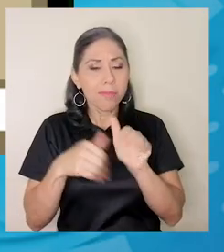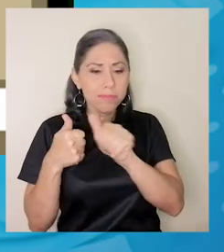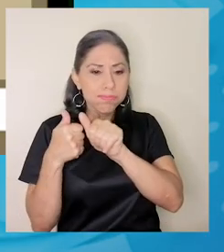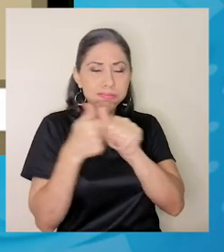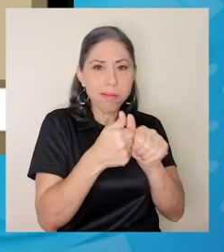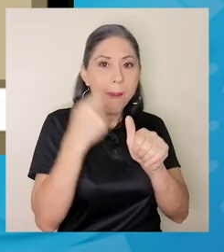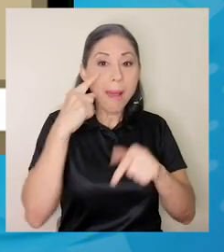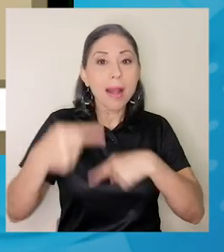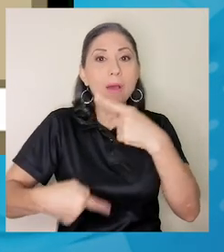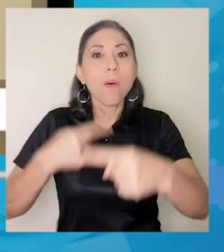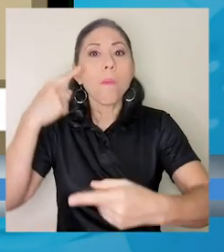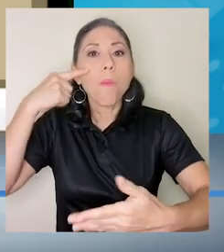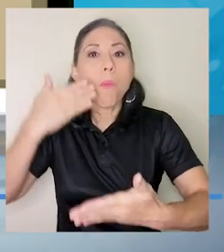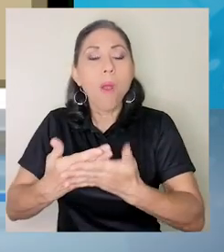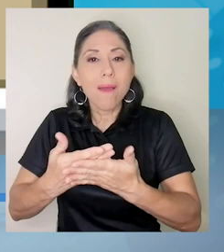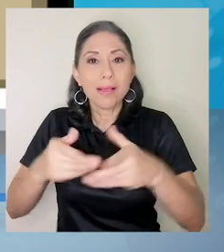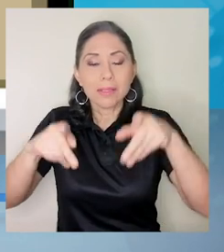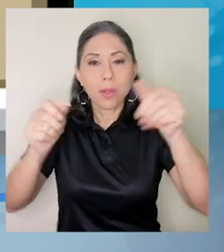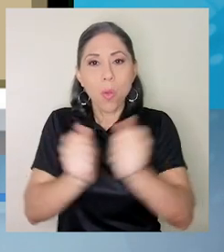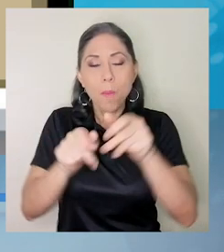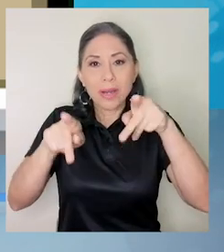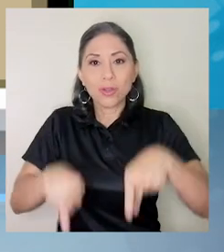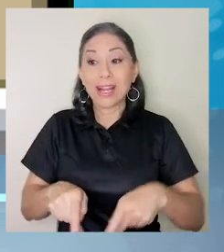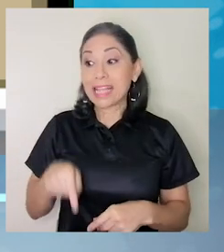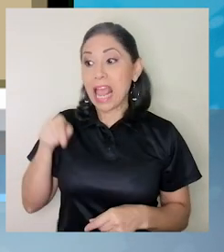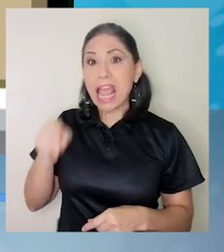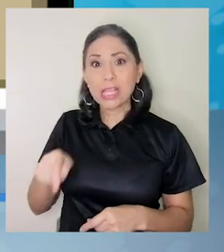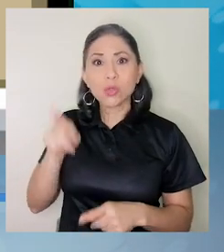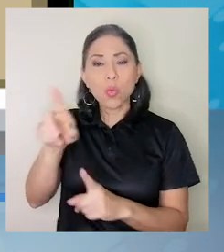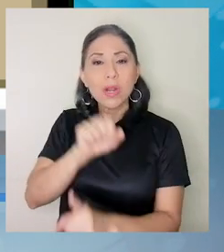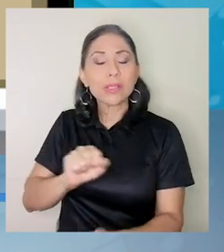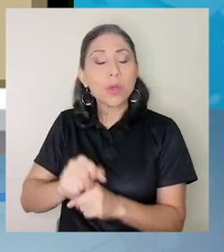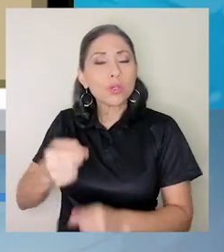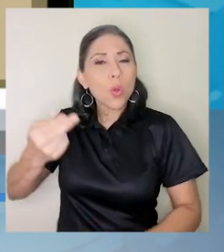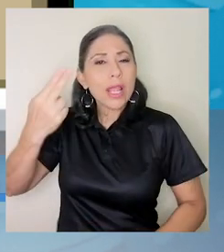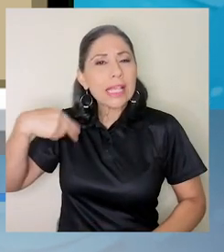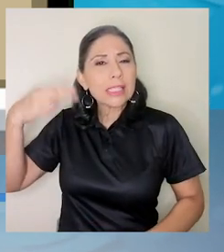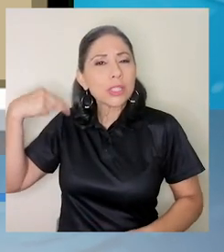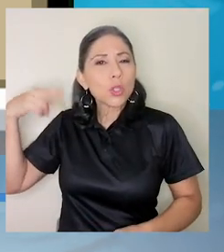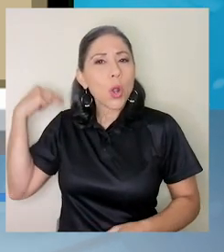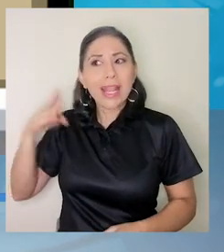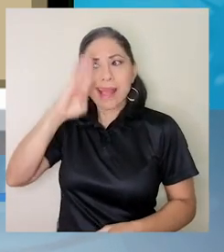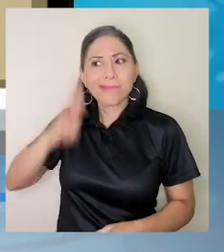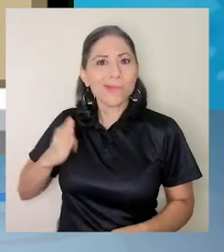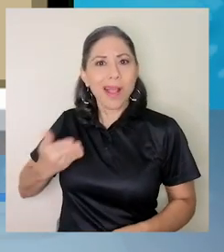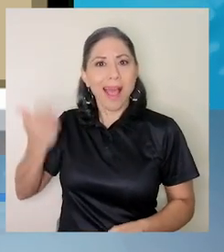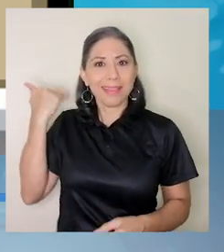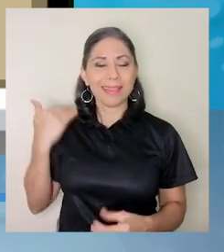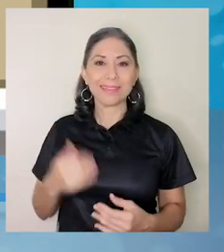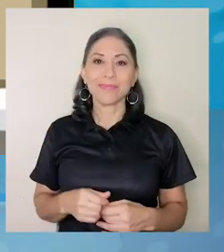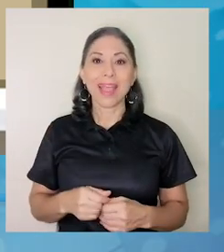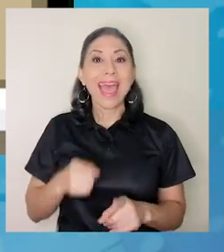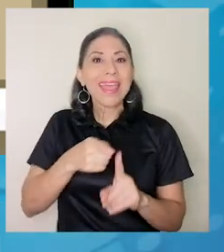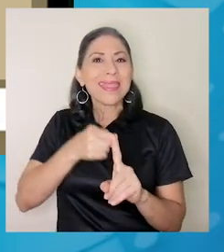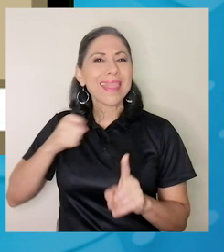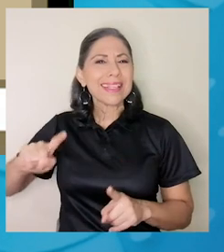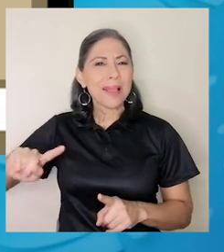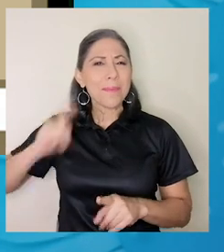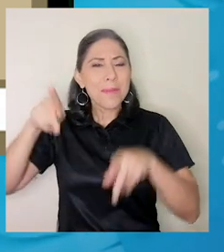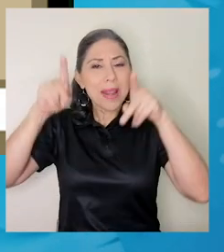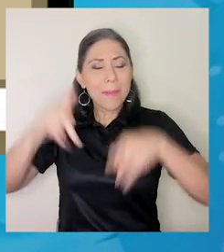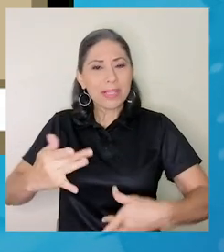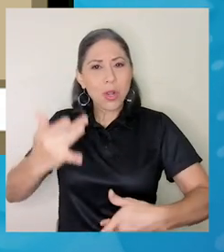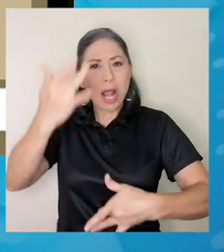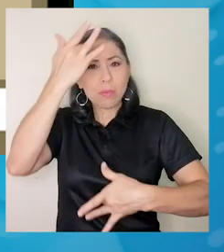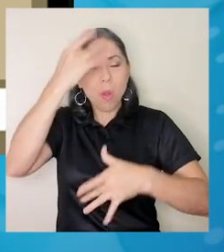Esto es histórico. Vamos a pasar de el primer paciente diagnosticado por